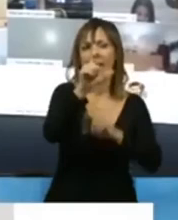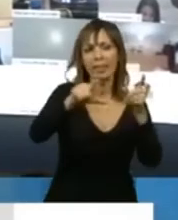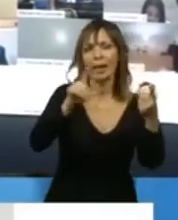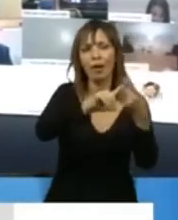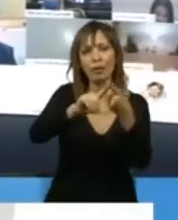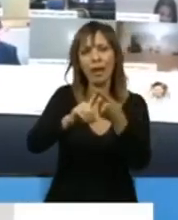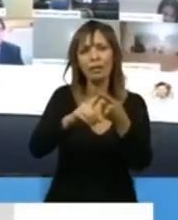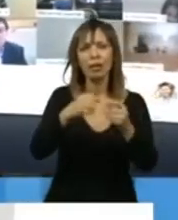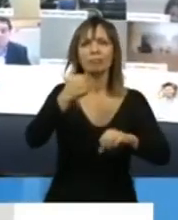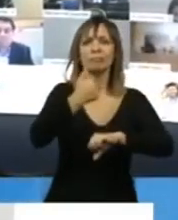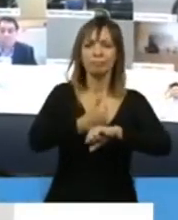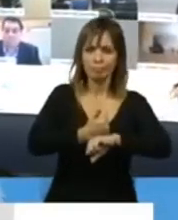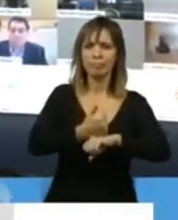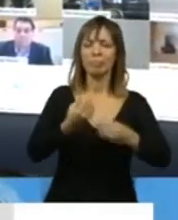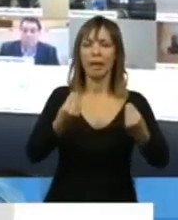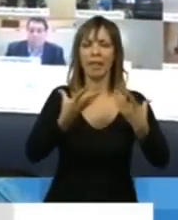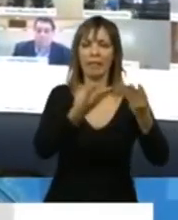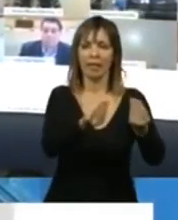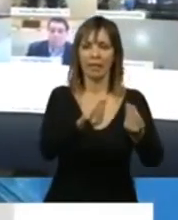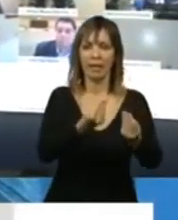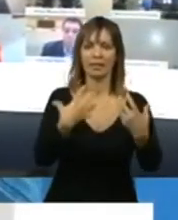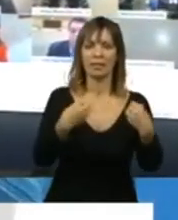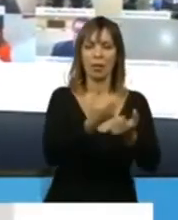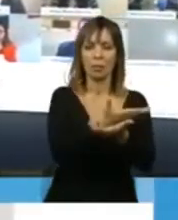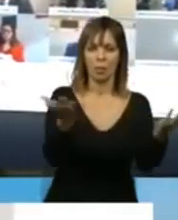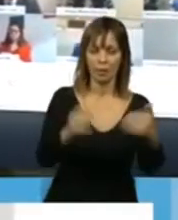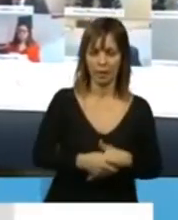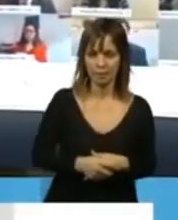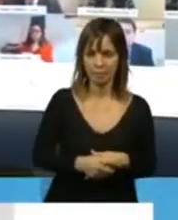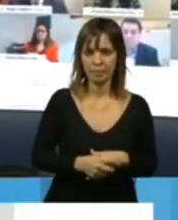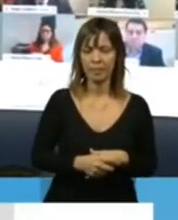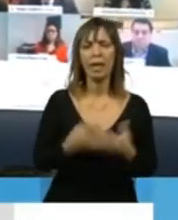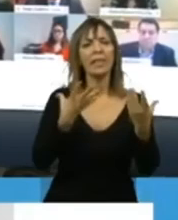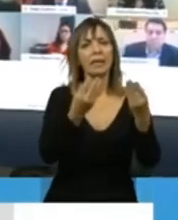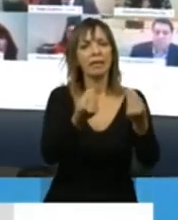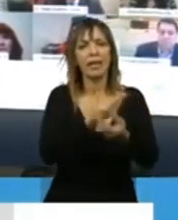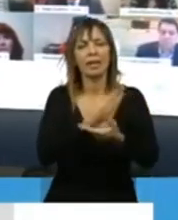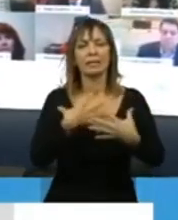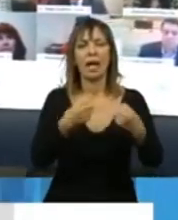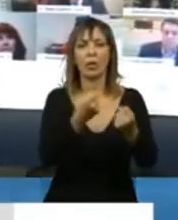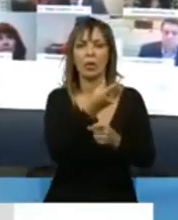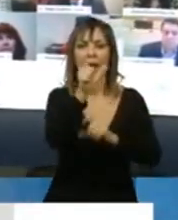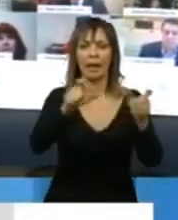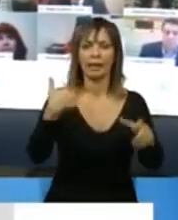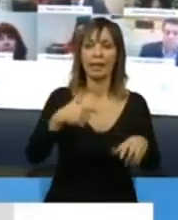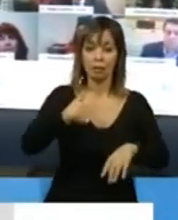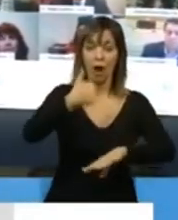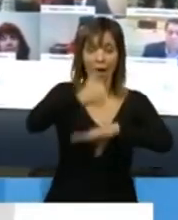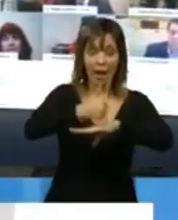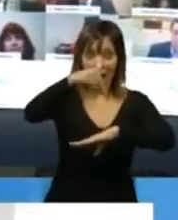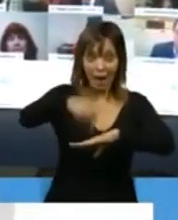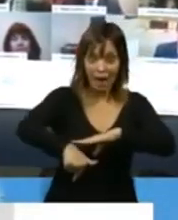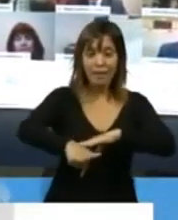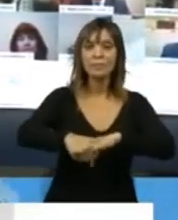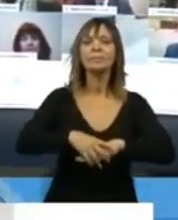para defender la salud pública, estamos para defender la salud de los argentinos. Por eso desde acá, desde General San